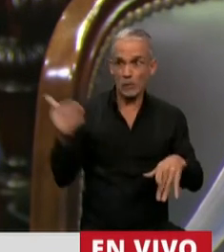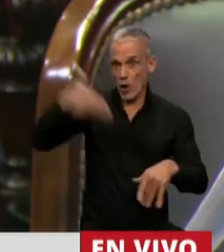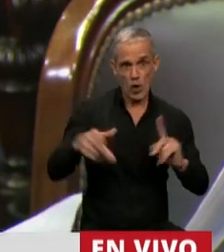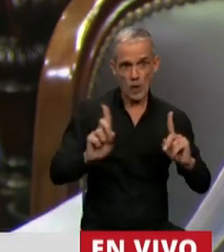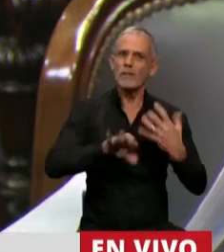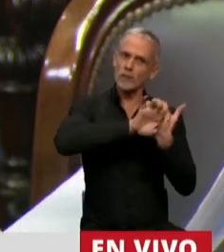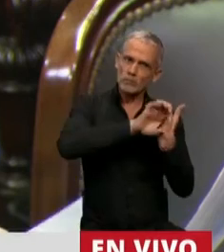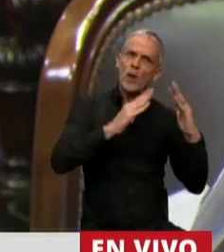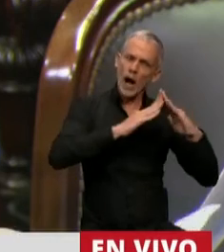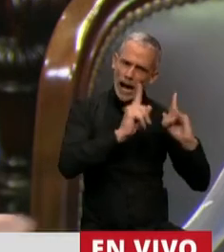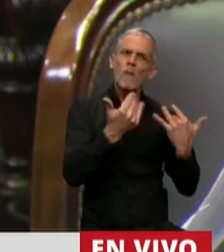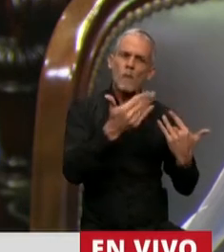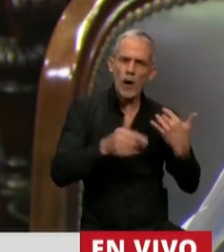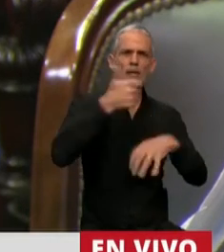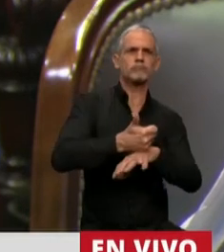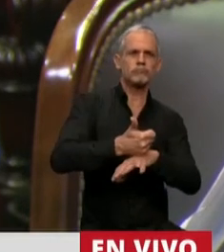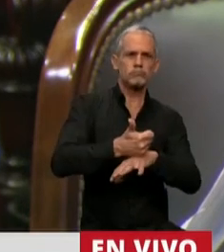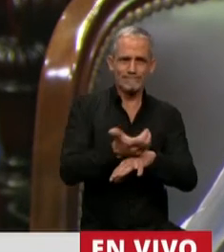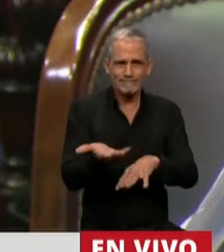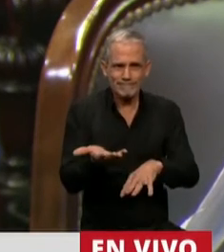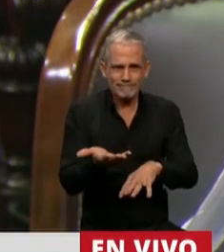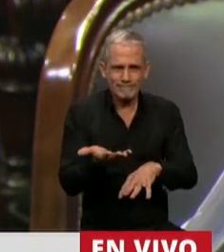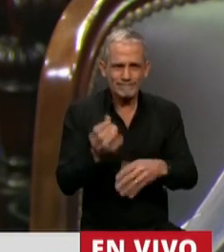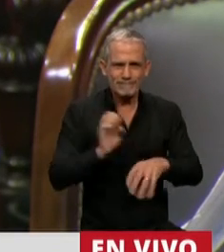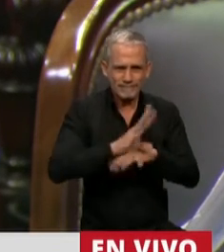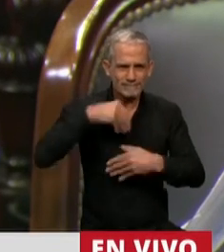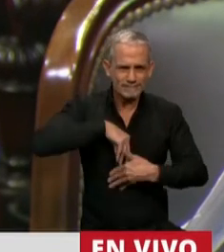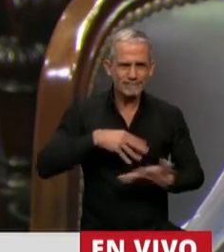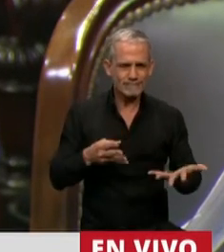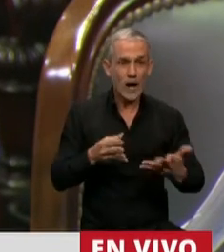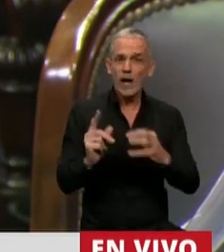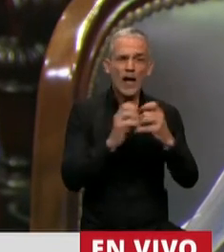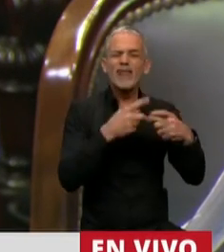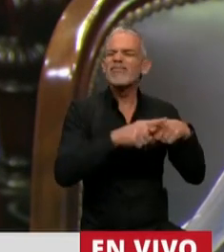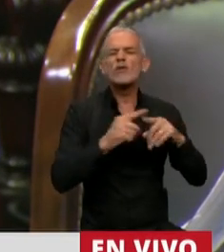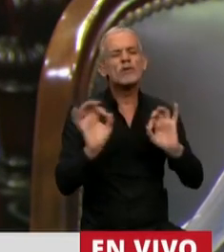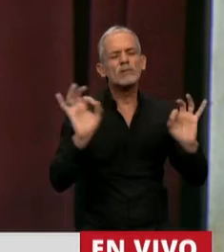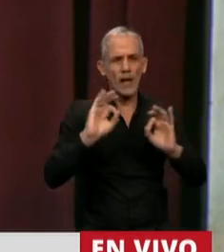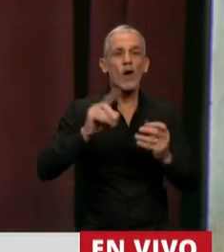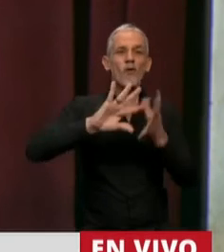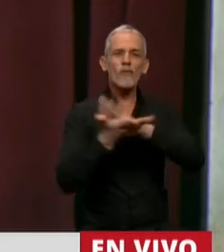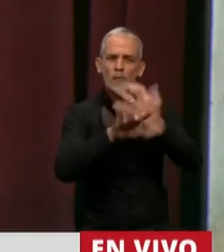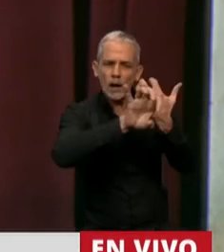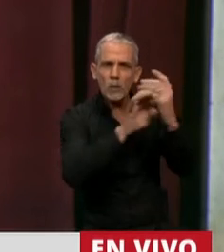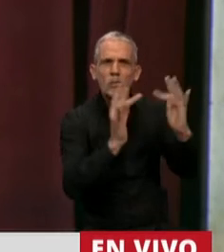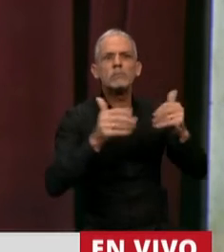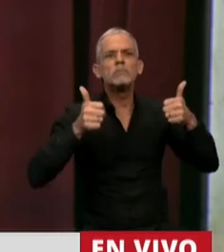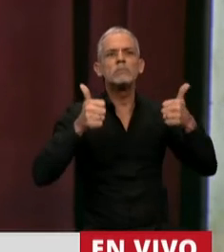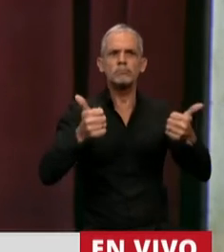también nos parece, Presidente, que no hay discusión que quedó clarísimo que el sistema remoto funciona.